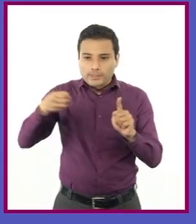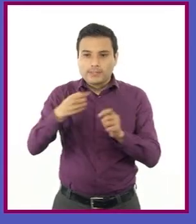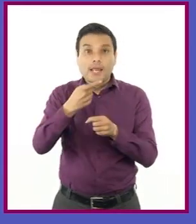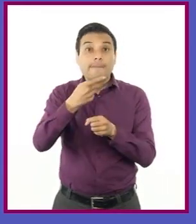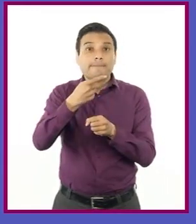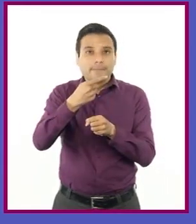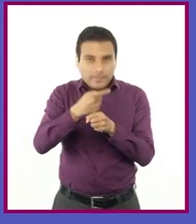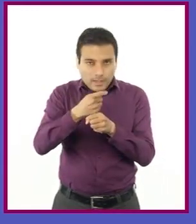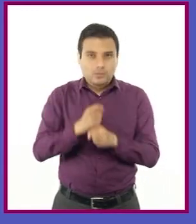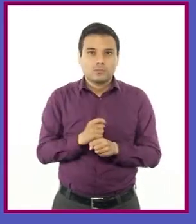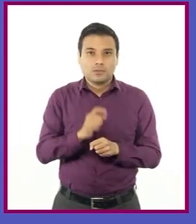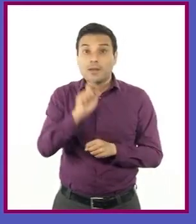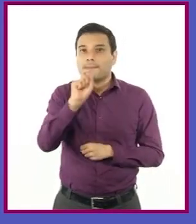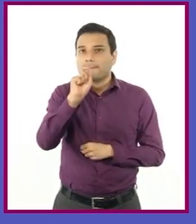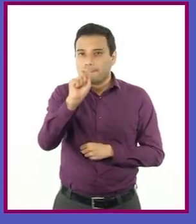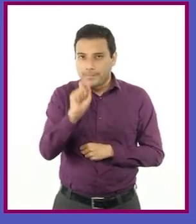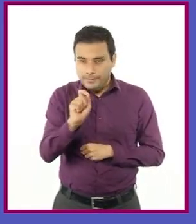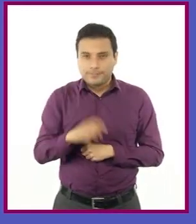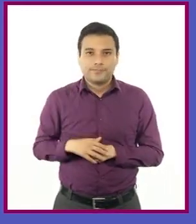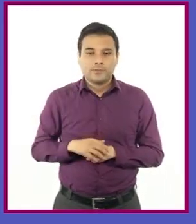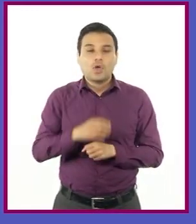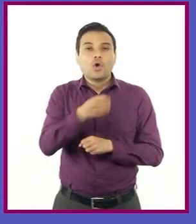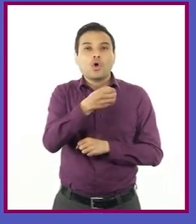amonestación en un juego de voleibol.